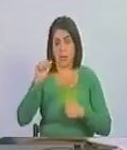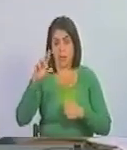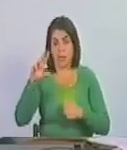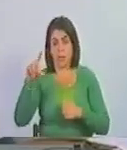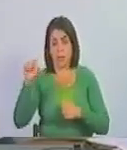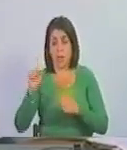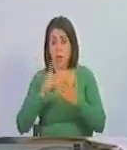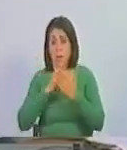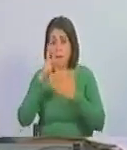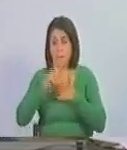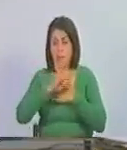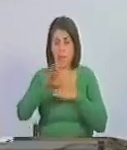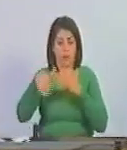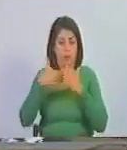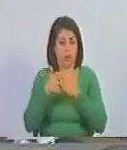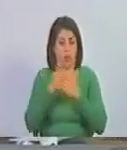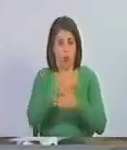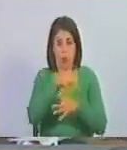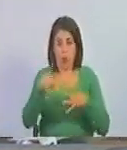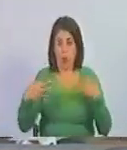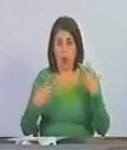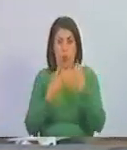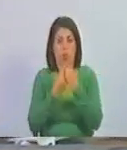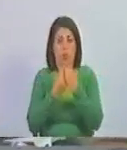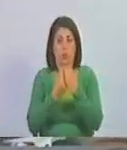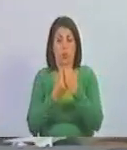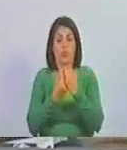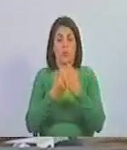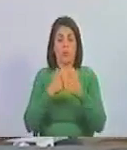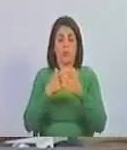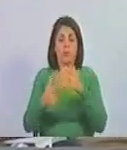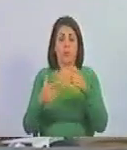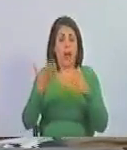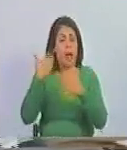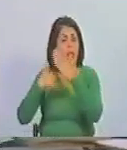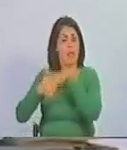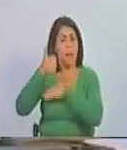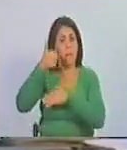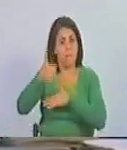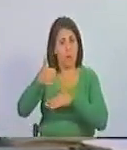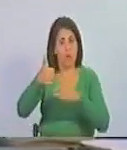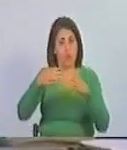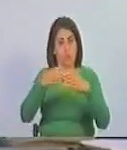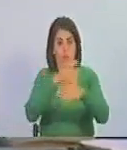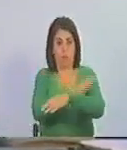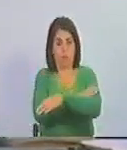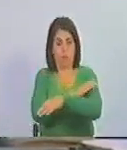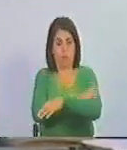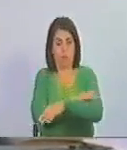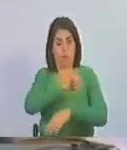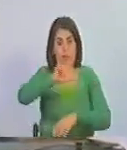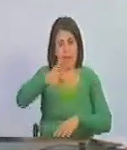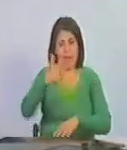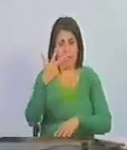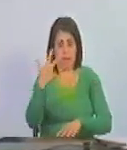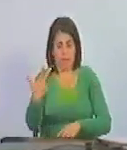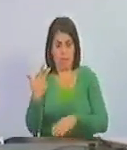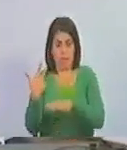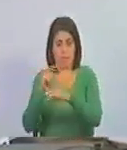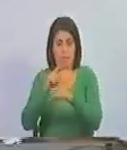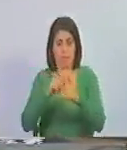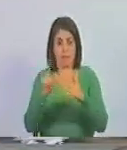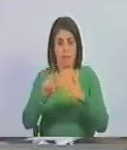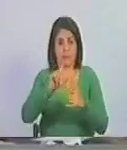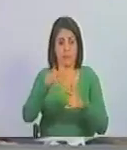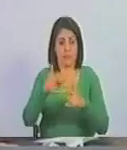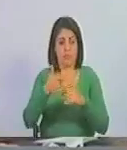es cómplice de todos ellos es cómplice de la extinta mut es cómplice del llamado G3 es cómplice de la